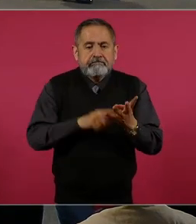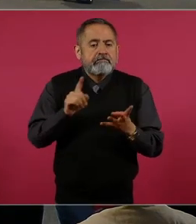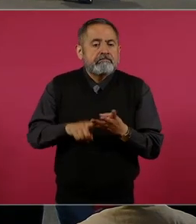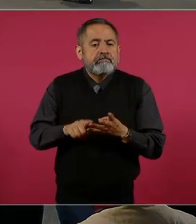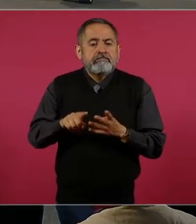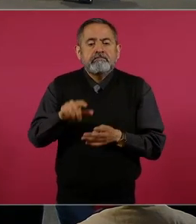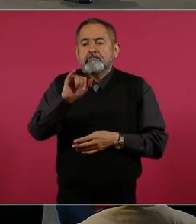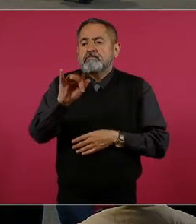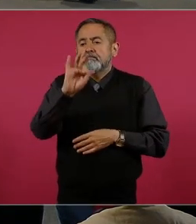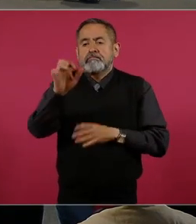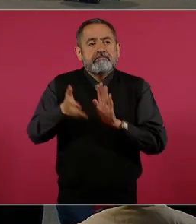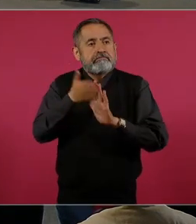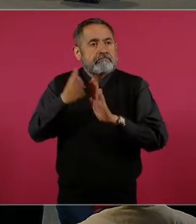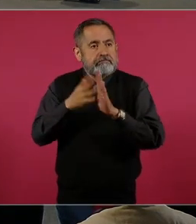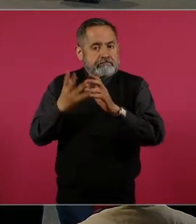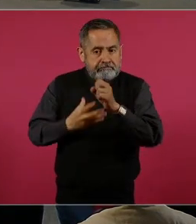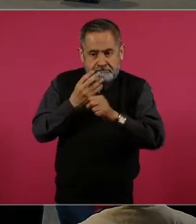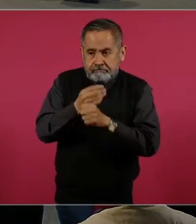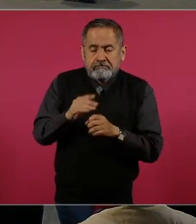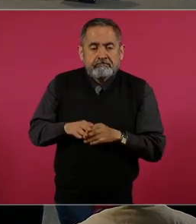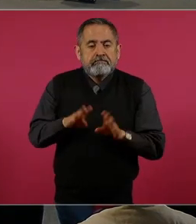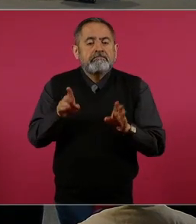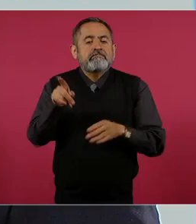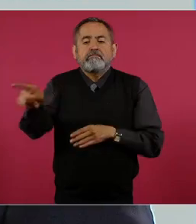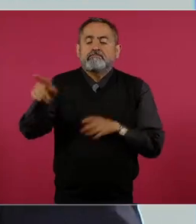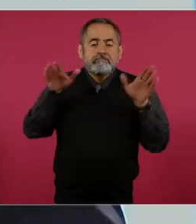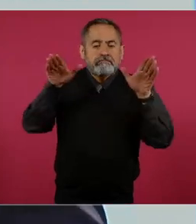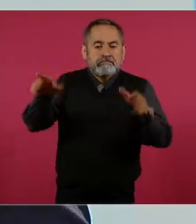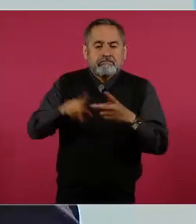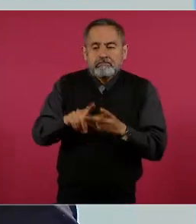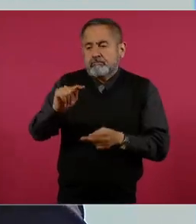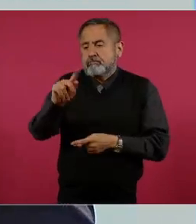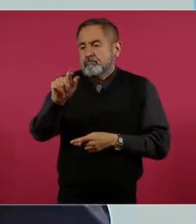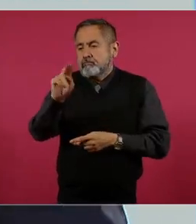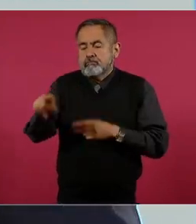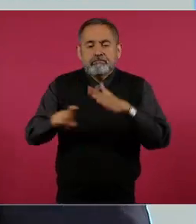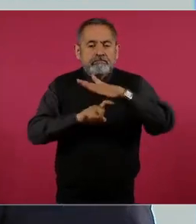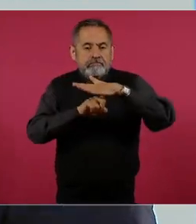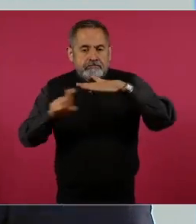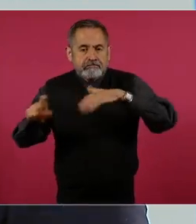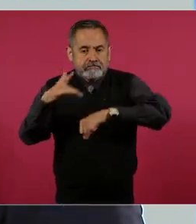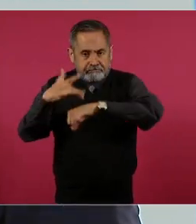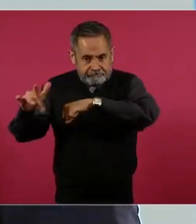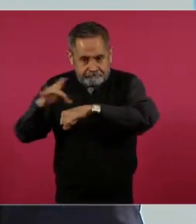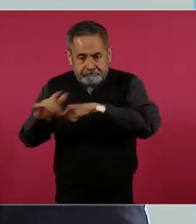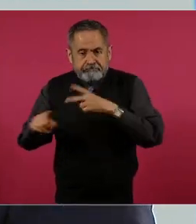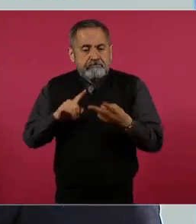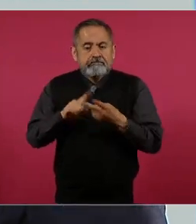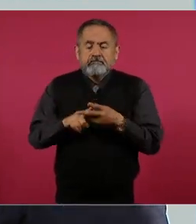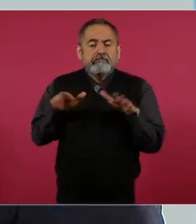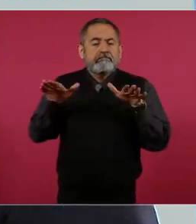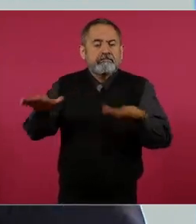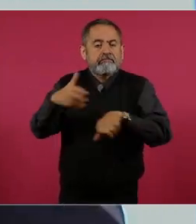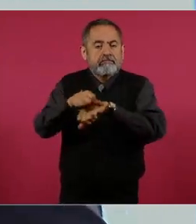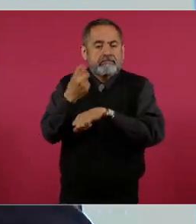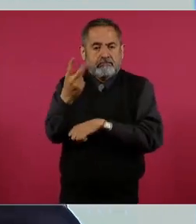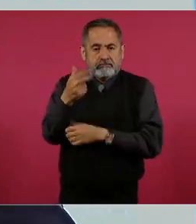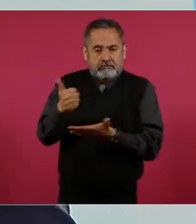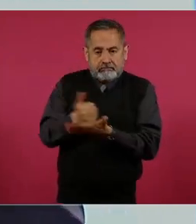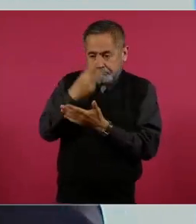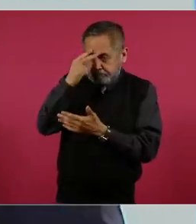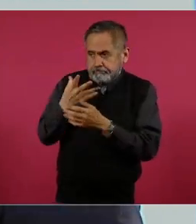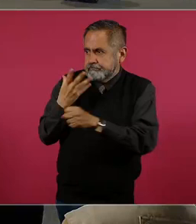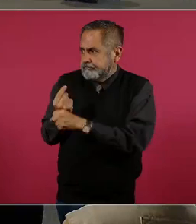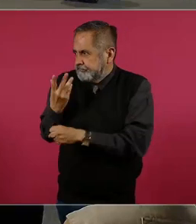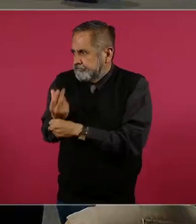Ángeles, la construcción del aeropuerto de Tulum entre el bus de Chalco, la recuperación de la terminal 2 del aeropuerto. En cuanto a